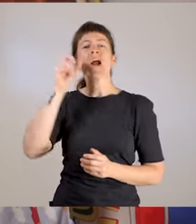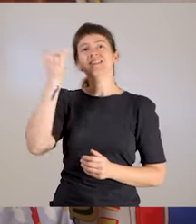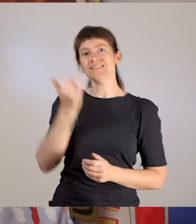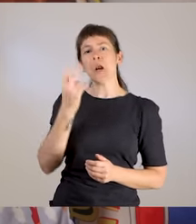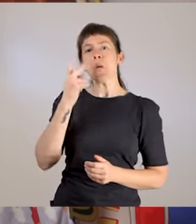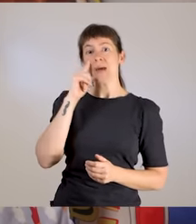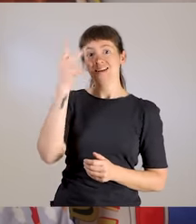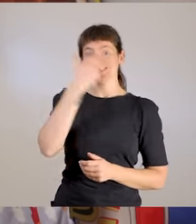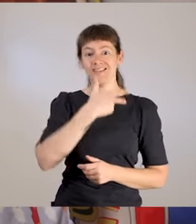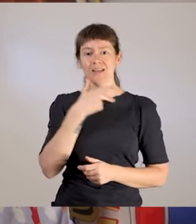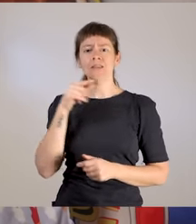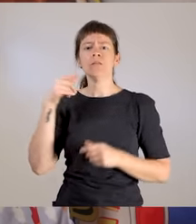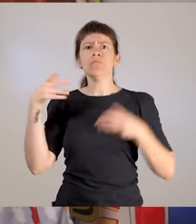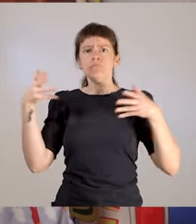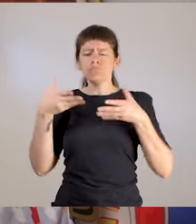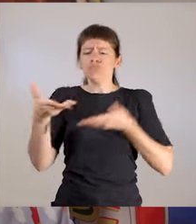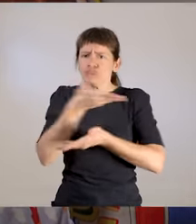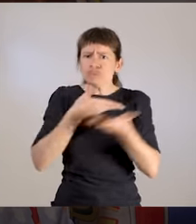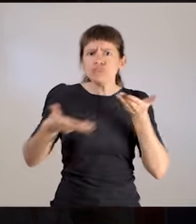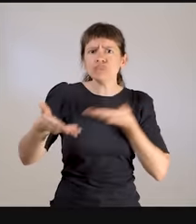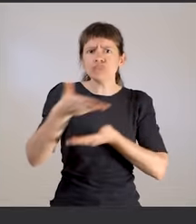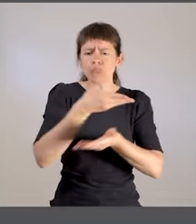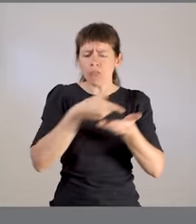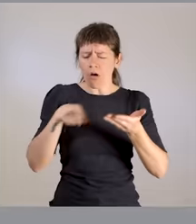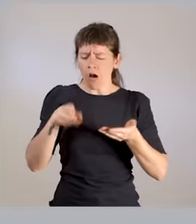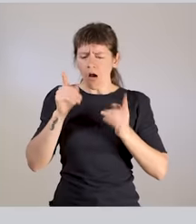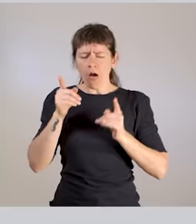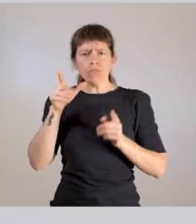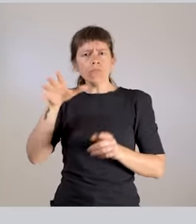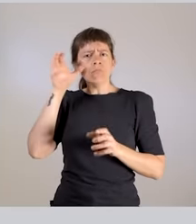que a vos te tocó vivir, vos volvés a ese episodio.